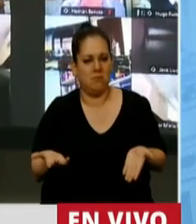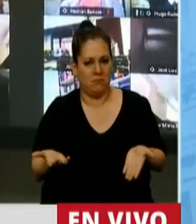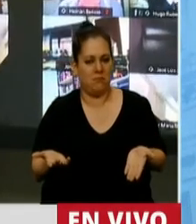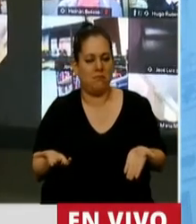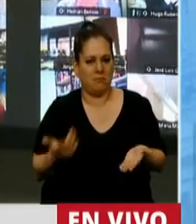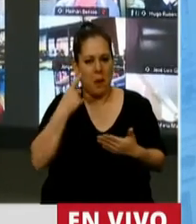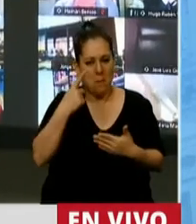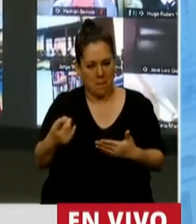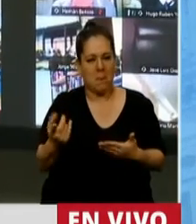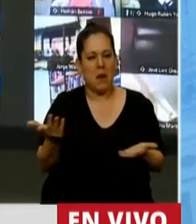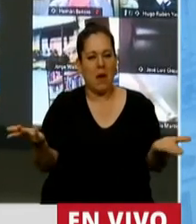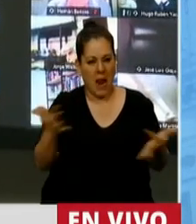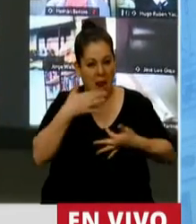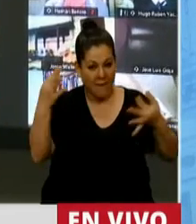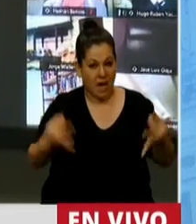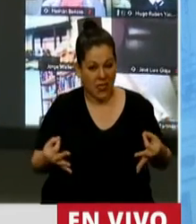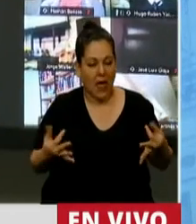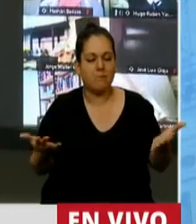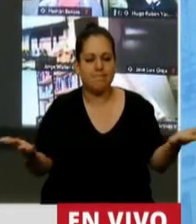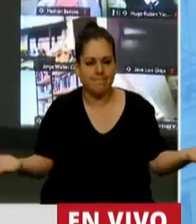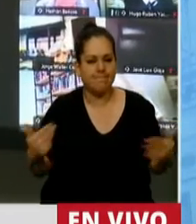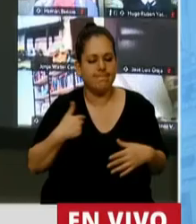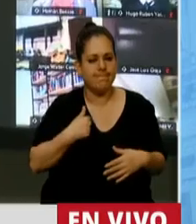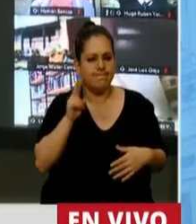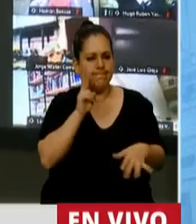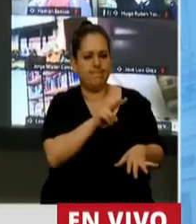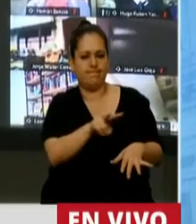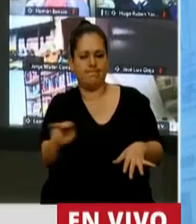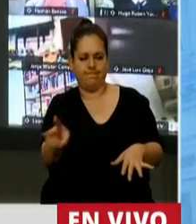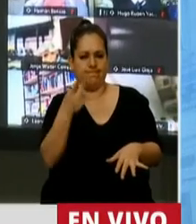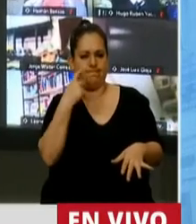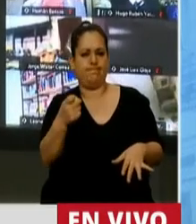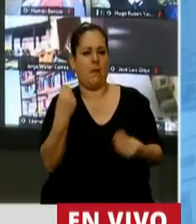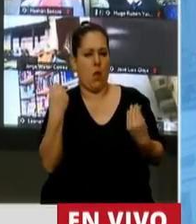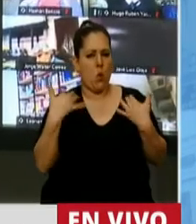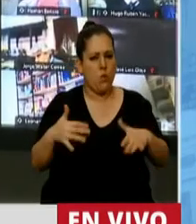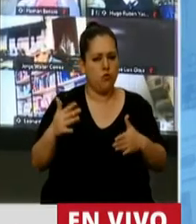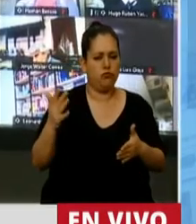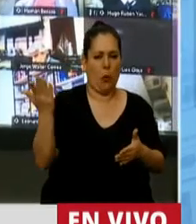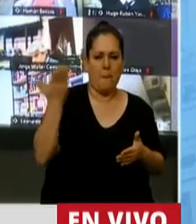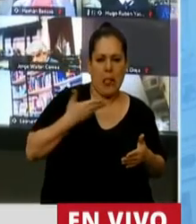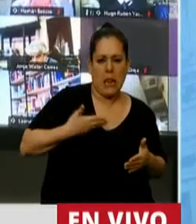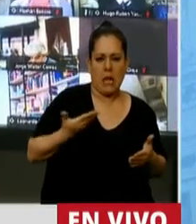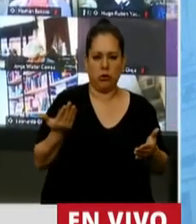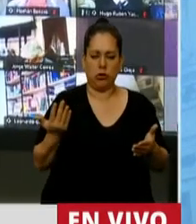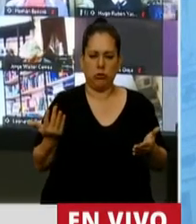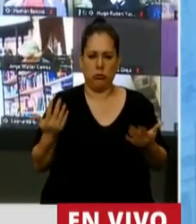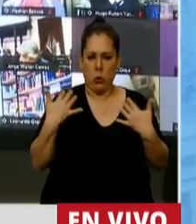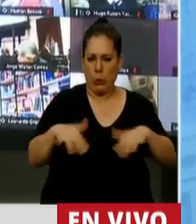Presidente, la verdad que uno observa, que uno ve el maltrato con nosotros.